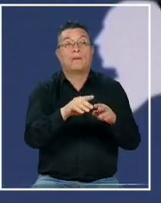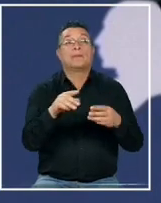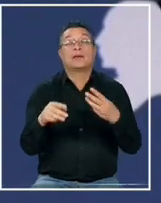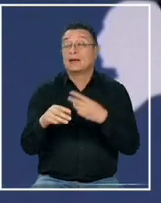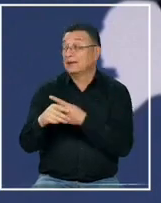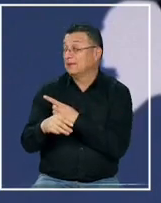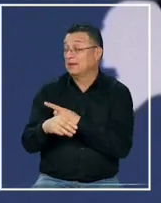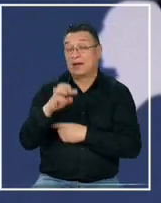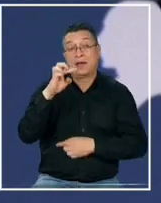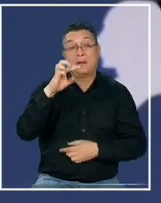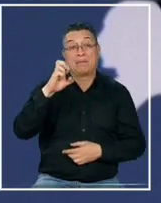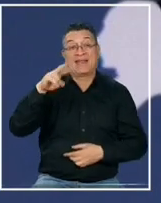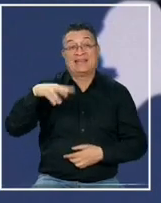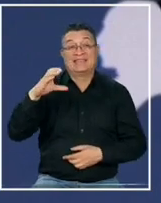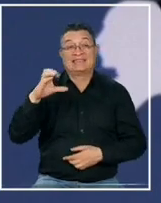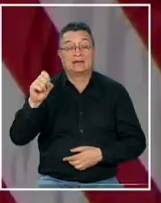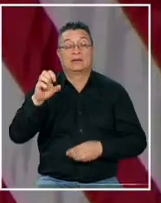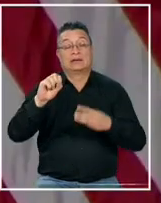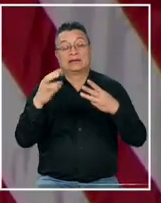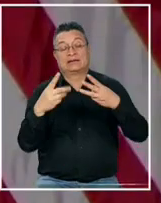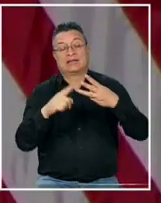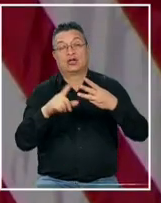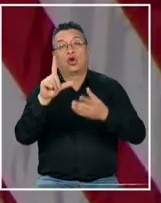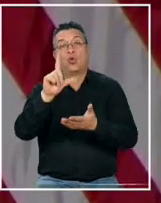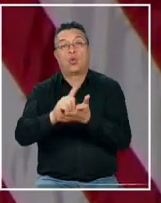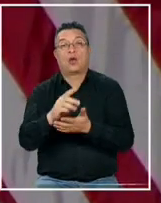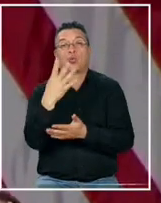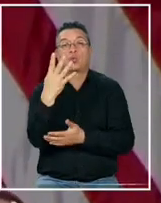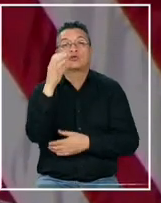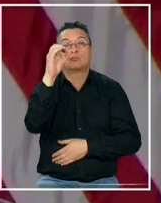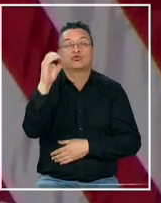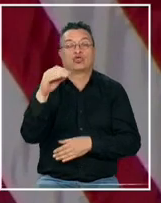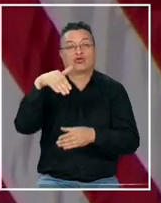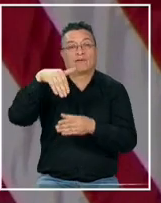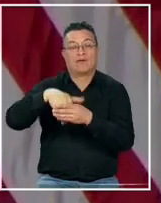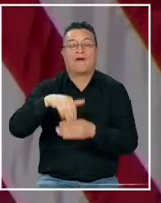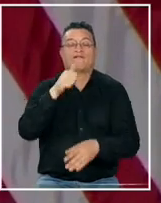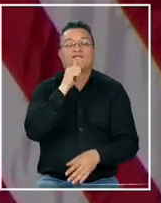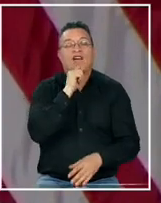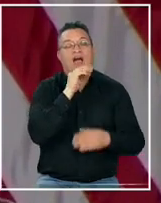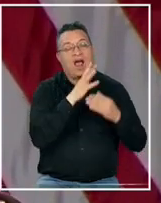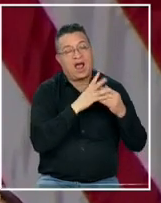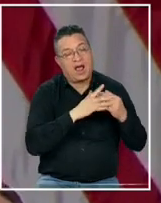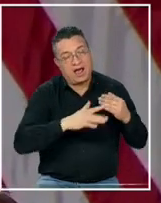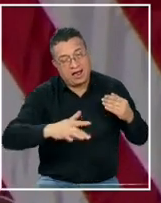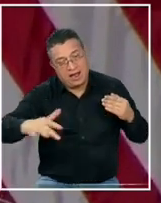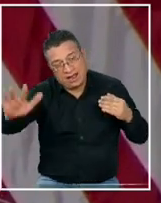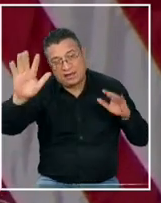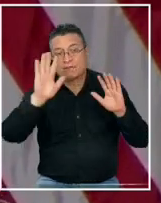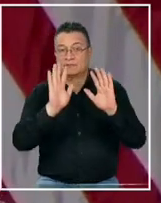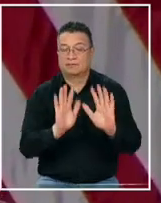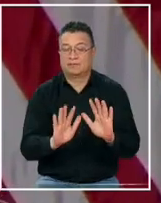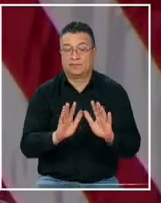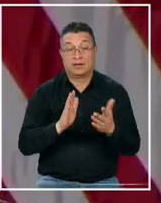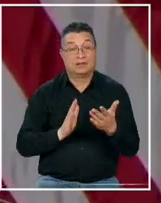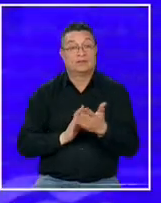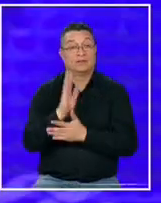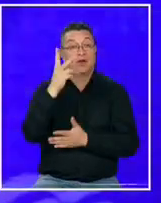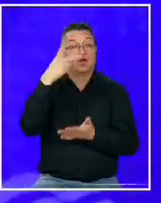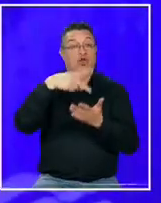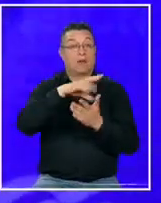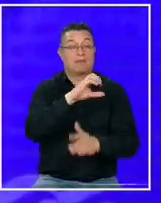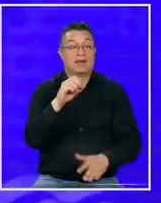con Pence estaría en el tercer puesto con el 4% de los votos queda todavía carrera presidencial recordemos que esto empezaría en el